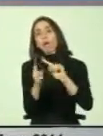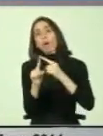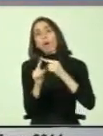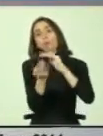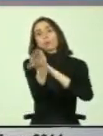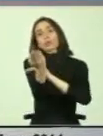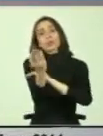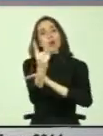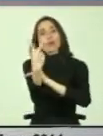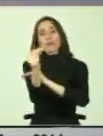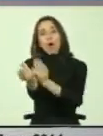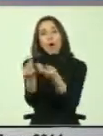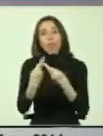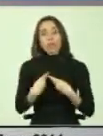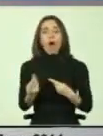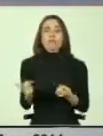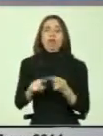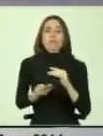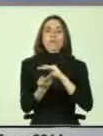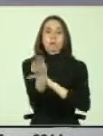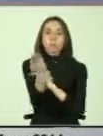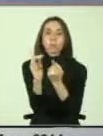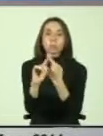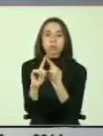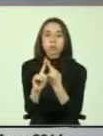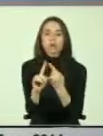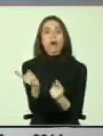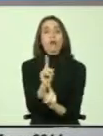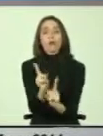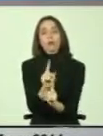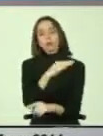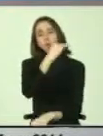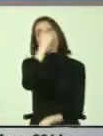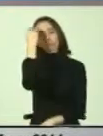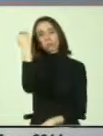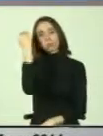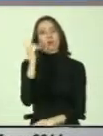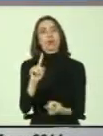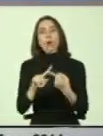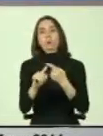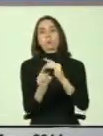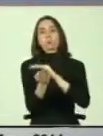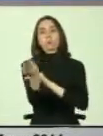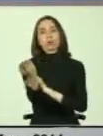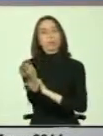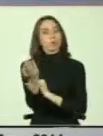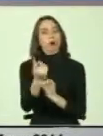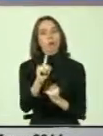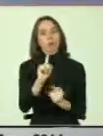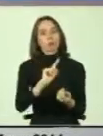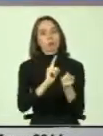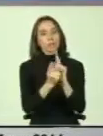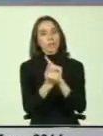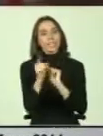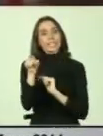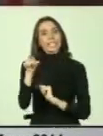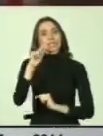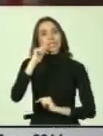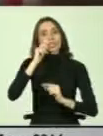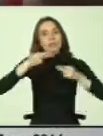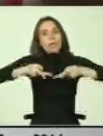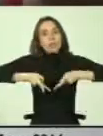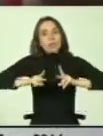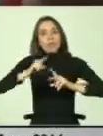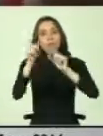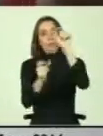dieron, vuelves a postular, si no te la dieron, vuelves a postular. Y si no, ya te aburriste. Entonces no sigues postulando, sino que entender que es un derecho de las personas.